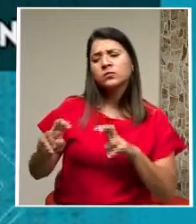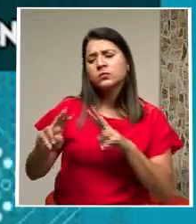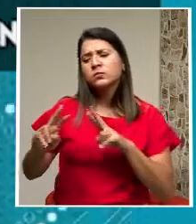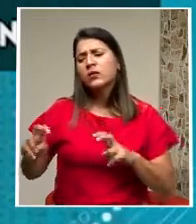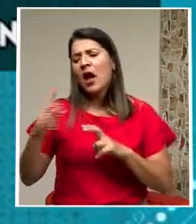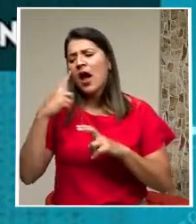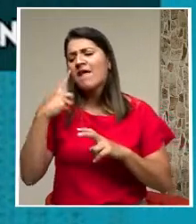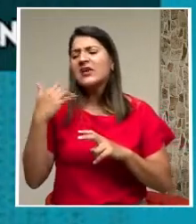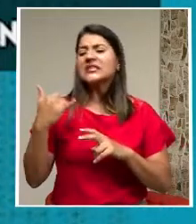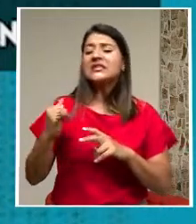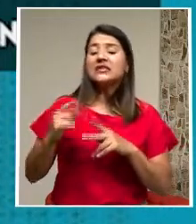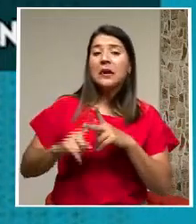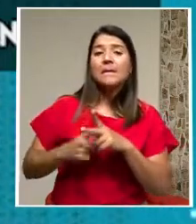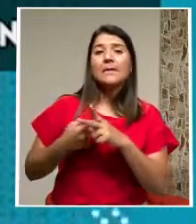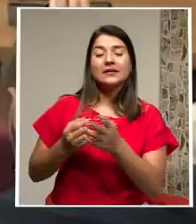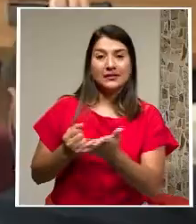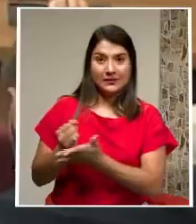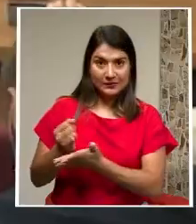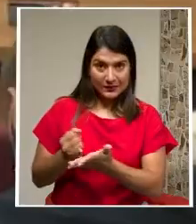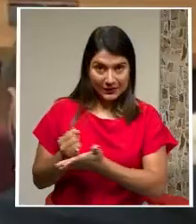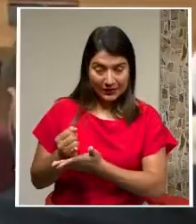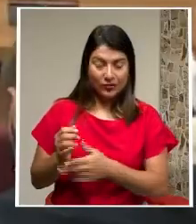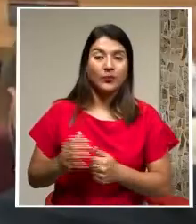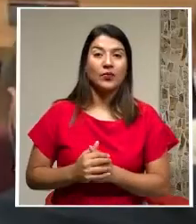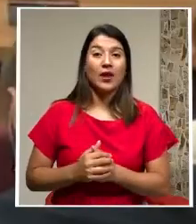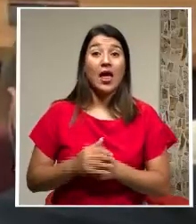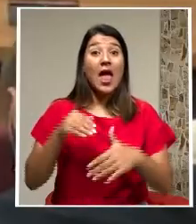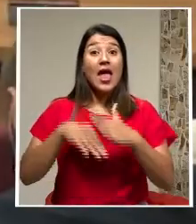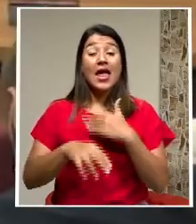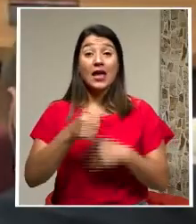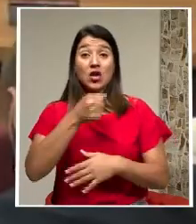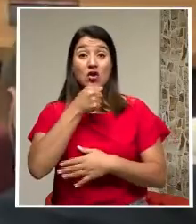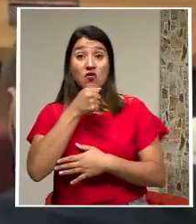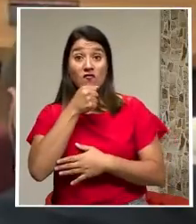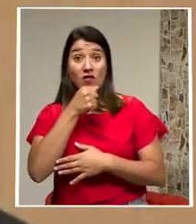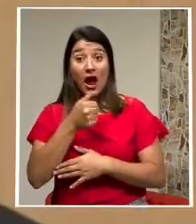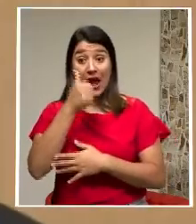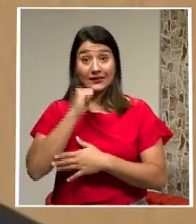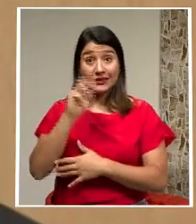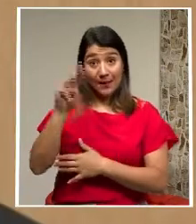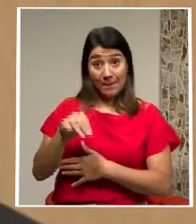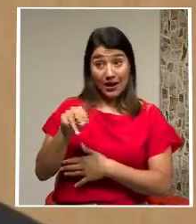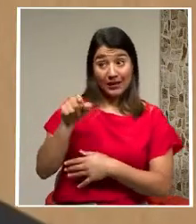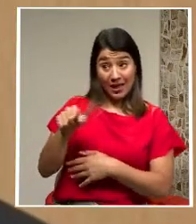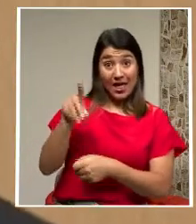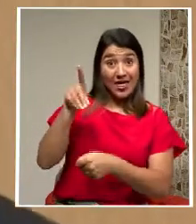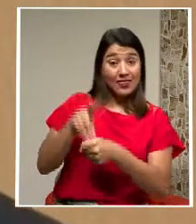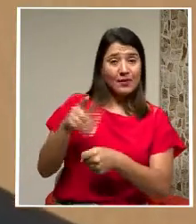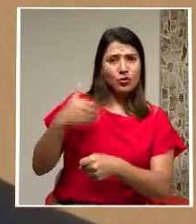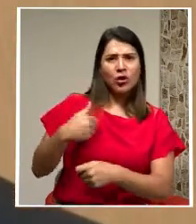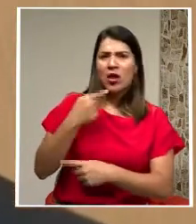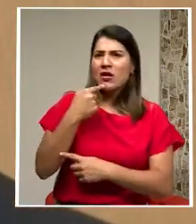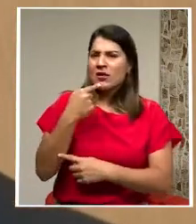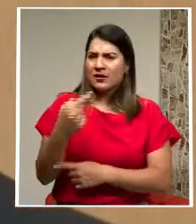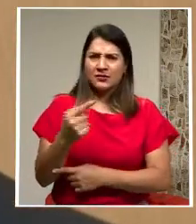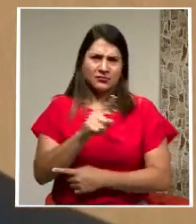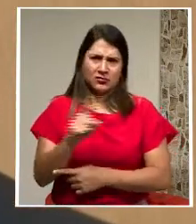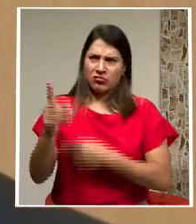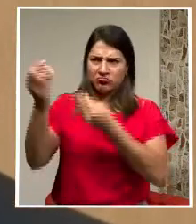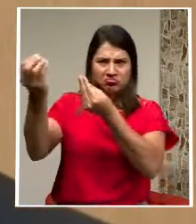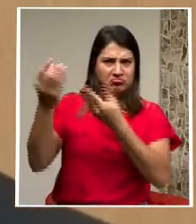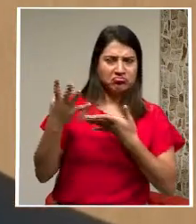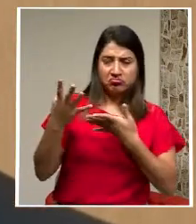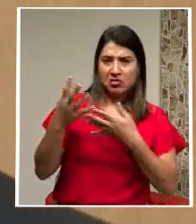correspondiente apertura de una causa penal durante la conferencia de prensa de este martes el diputado aseguró que no había sido informado de la